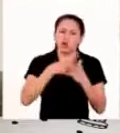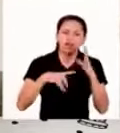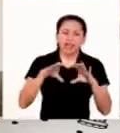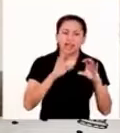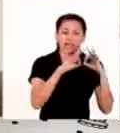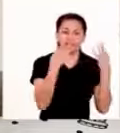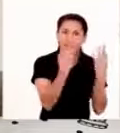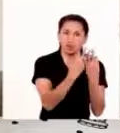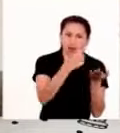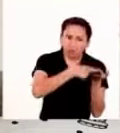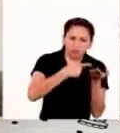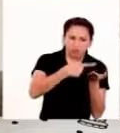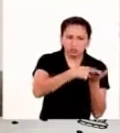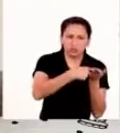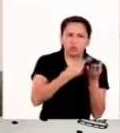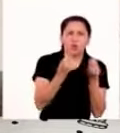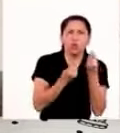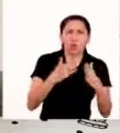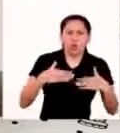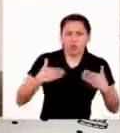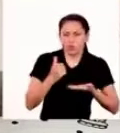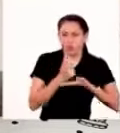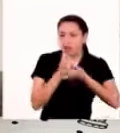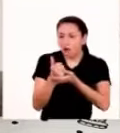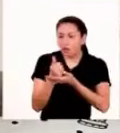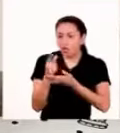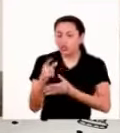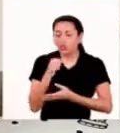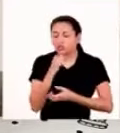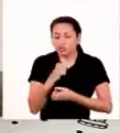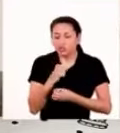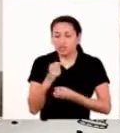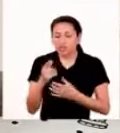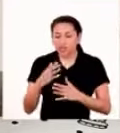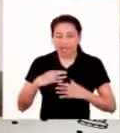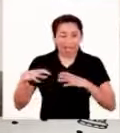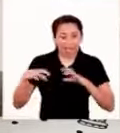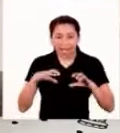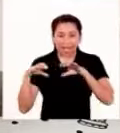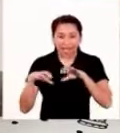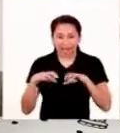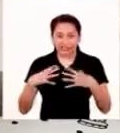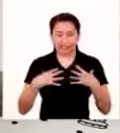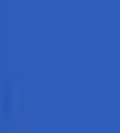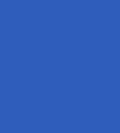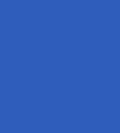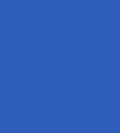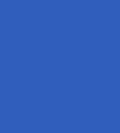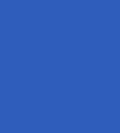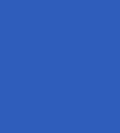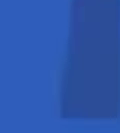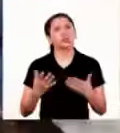práctica como familia para asegurar y acompañar una vejez activa y saludable?